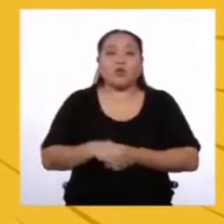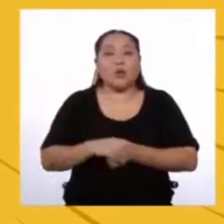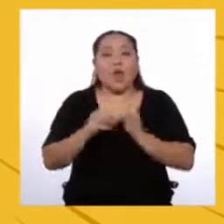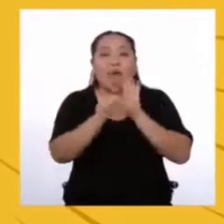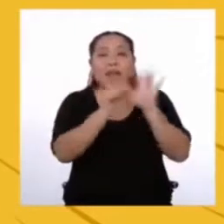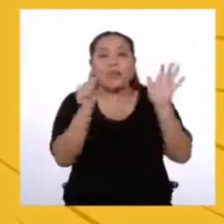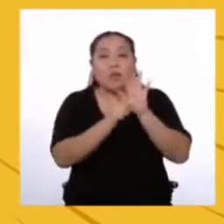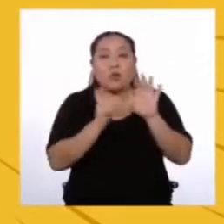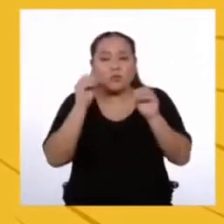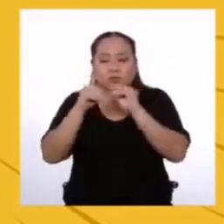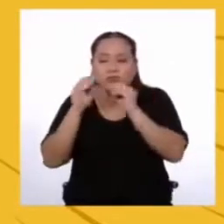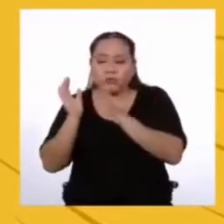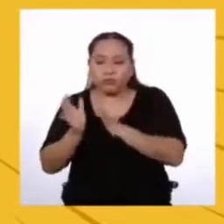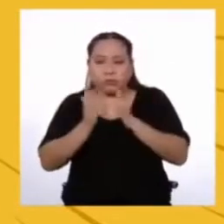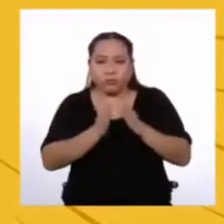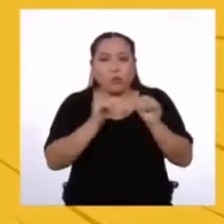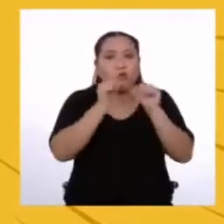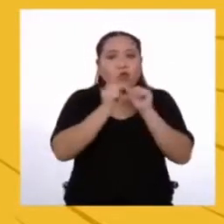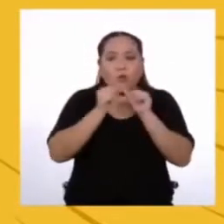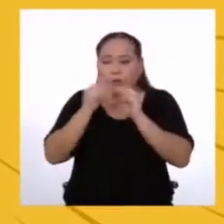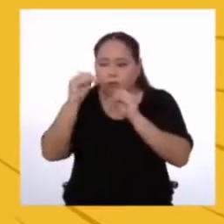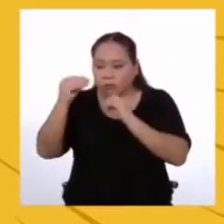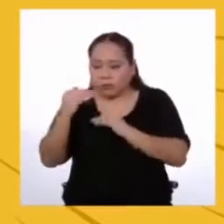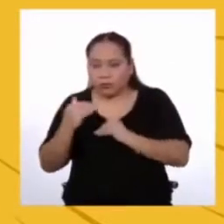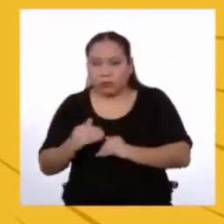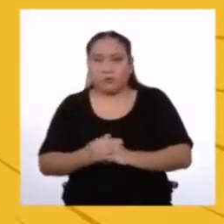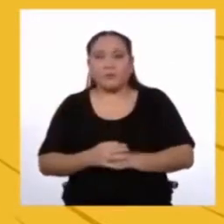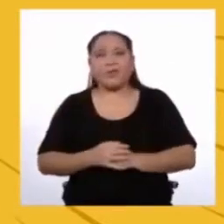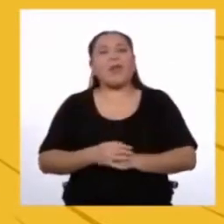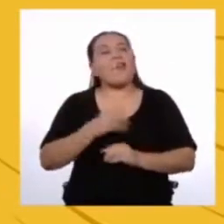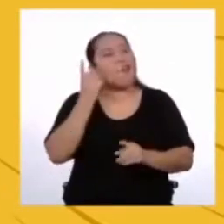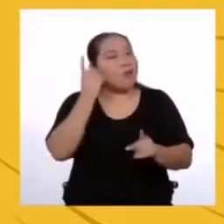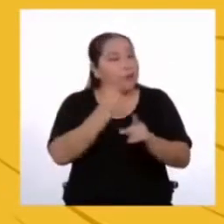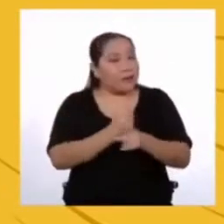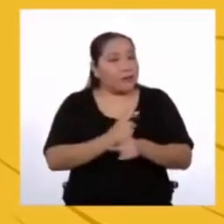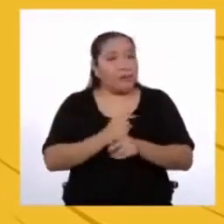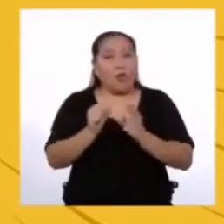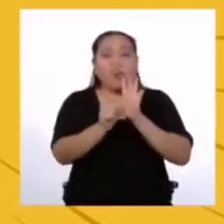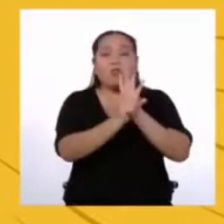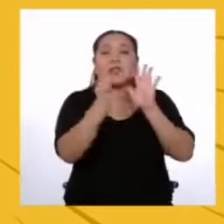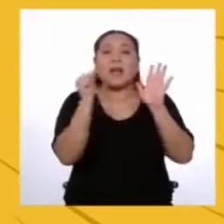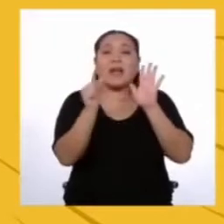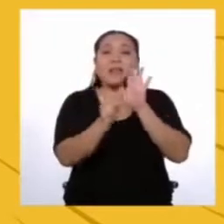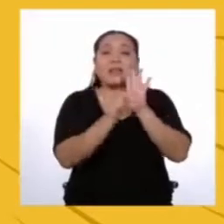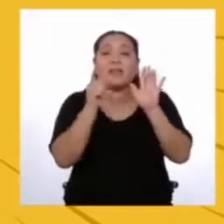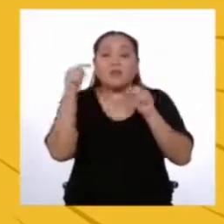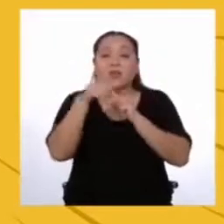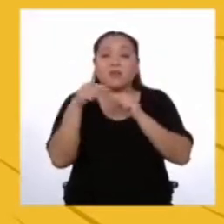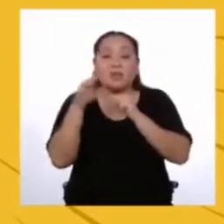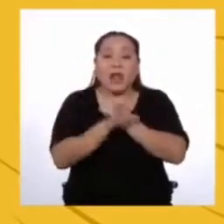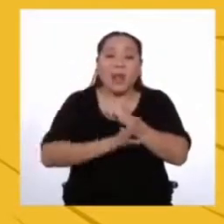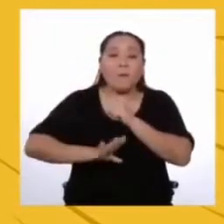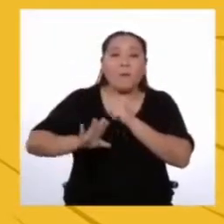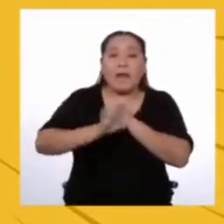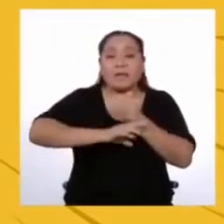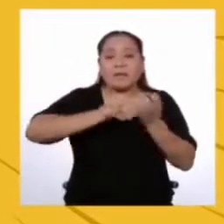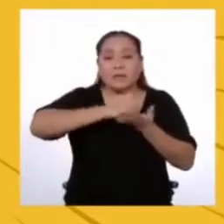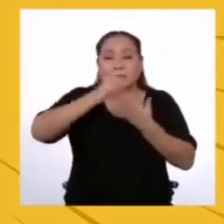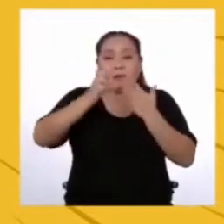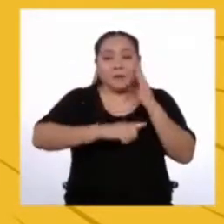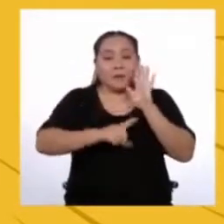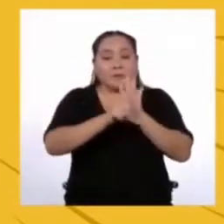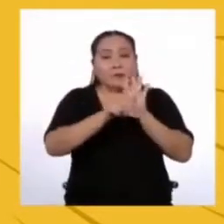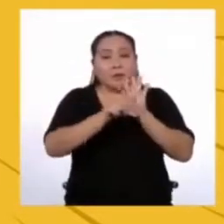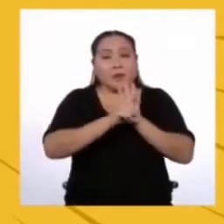estructurado y numerado Exacto Los artículos son la base del proyecto de ley Y